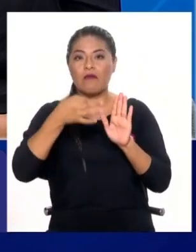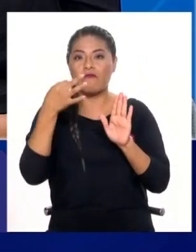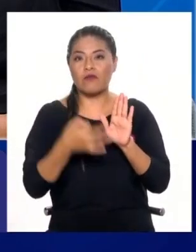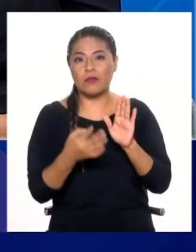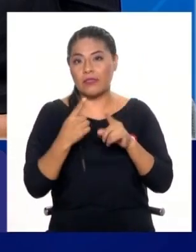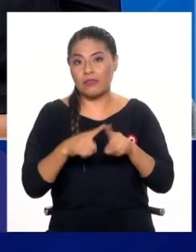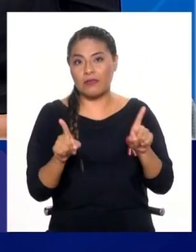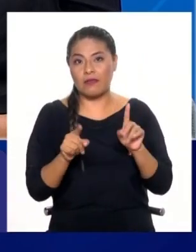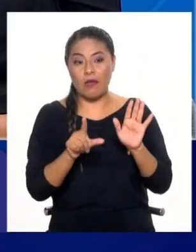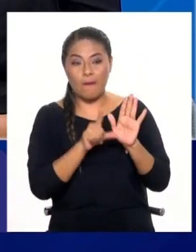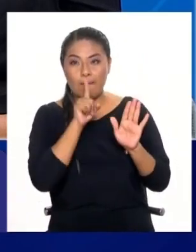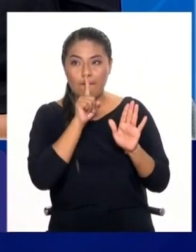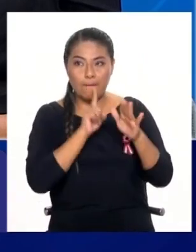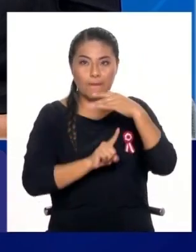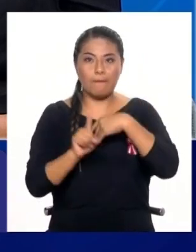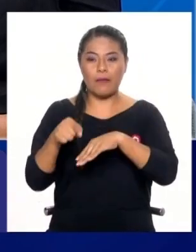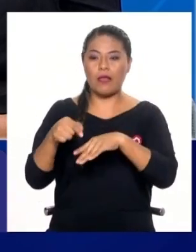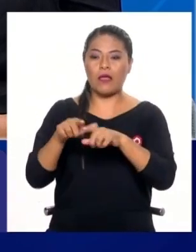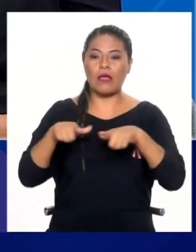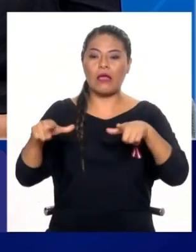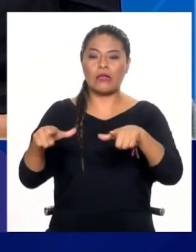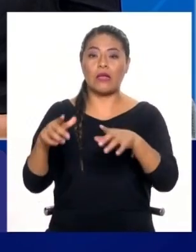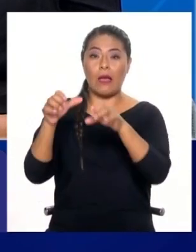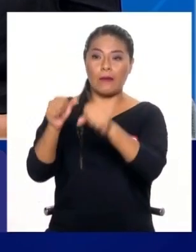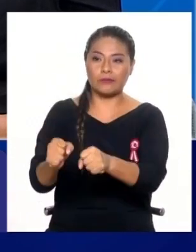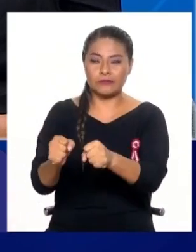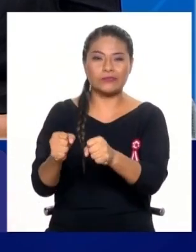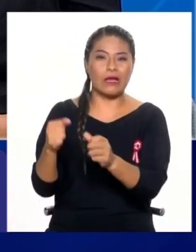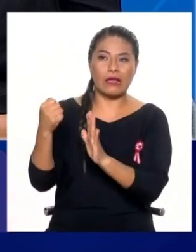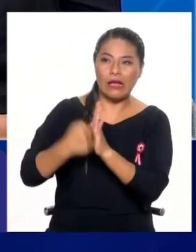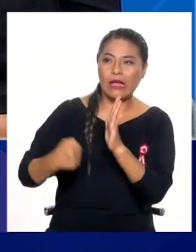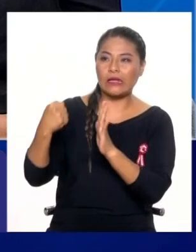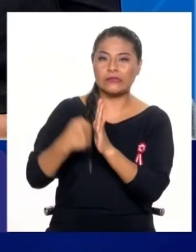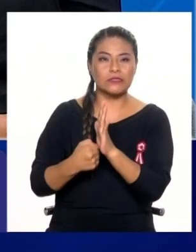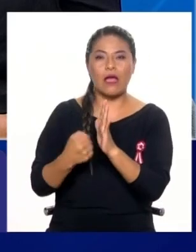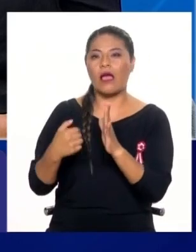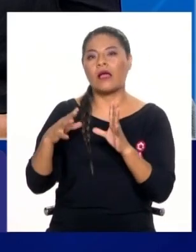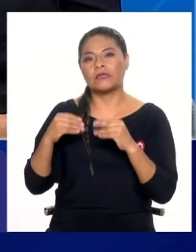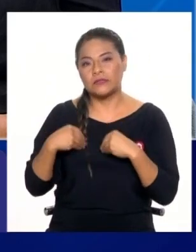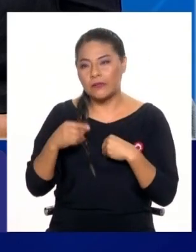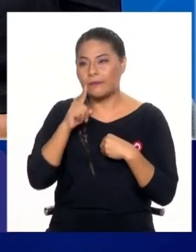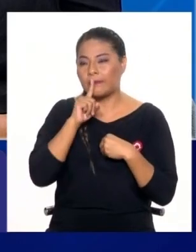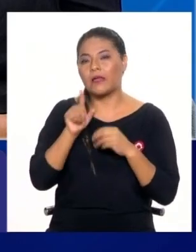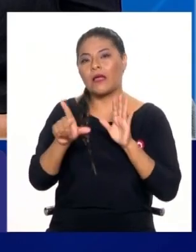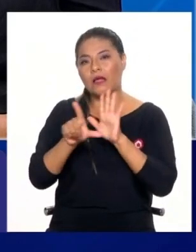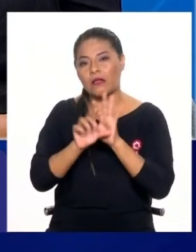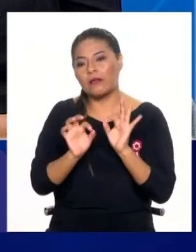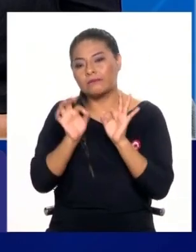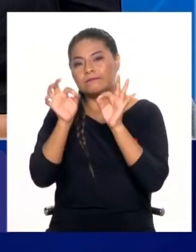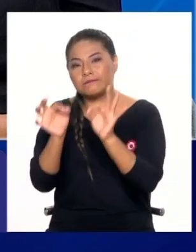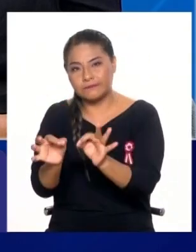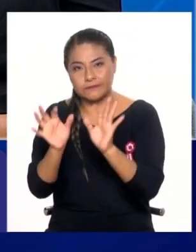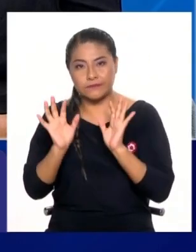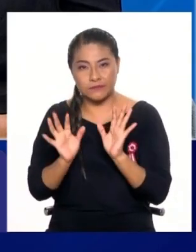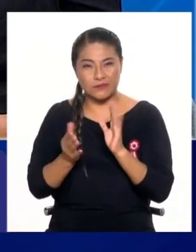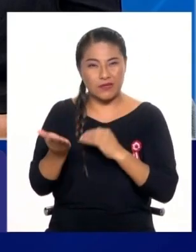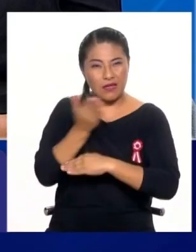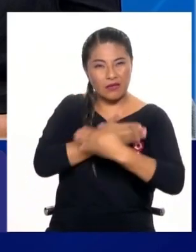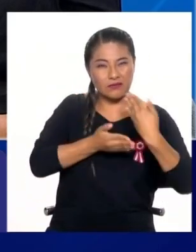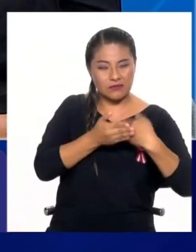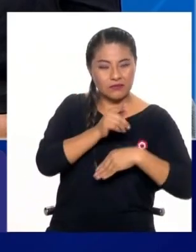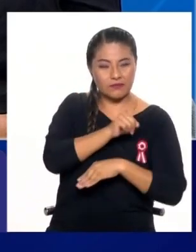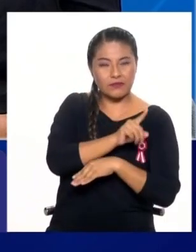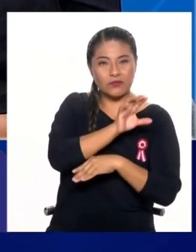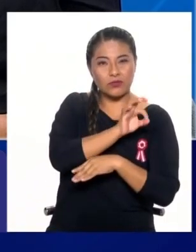informal. O el Estado, la única política real de vivienda sostenida por el Estado peruano desde los 60, que es cuando se genera la ley